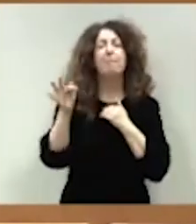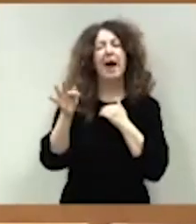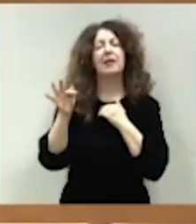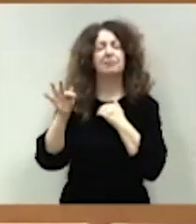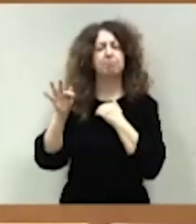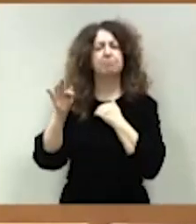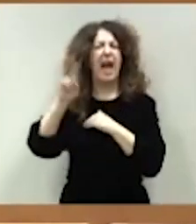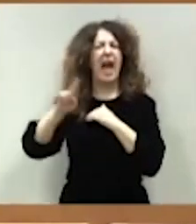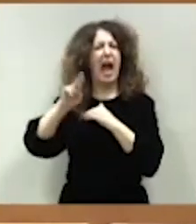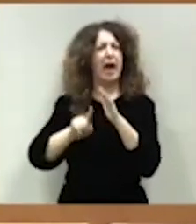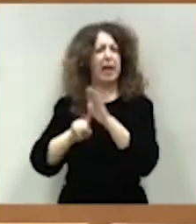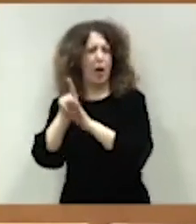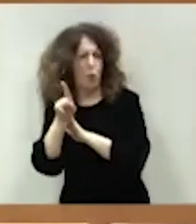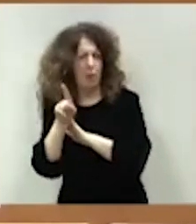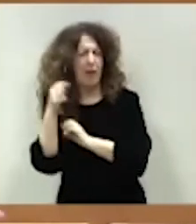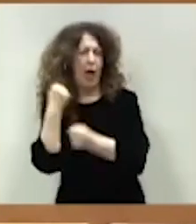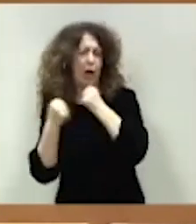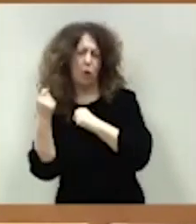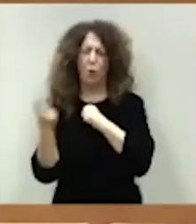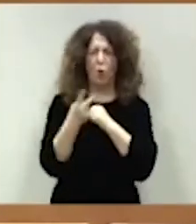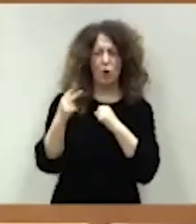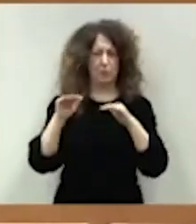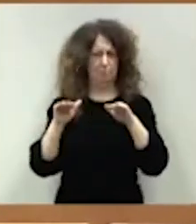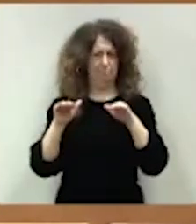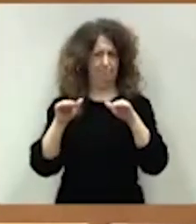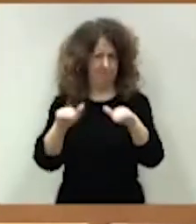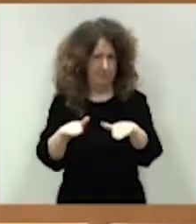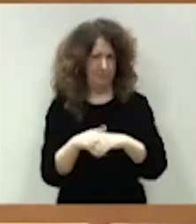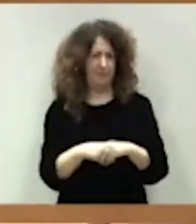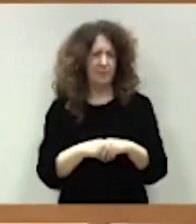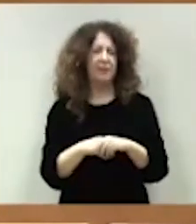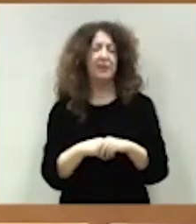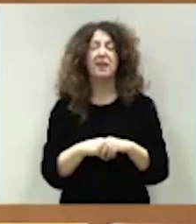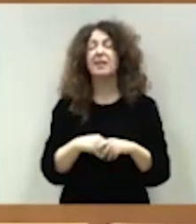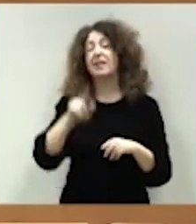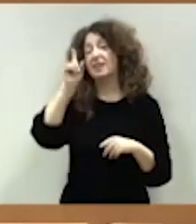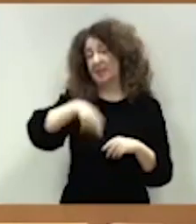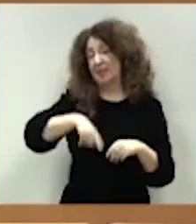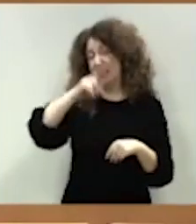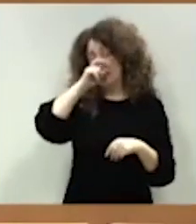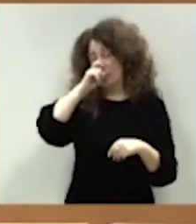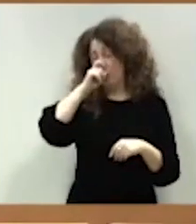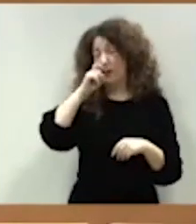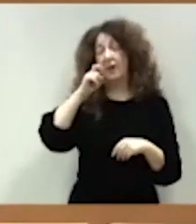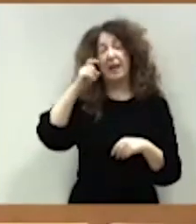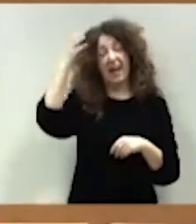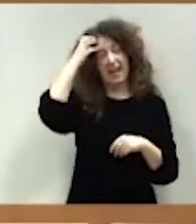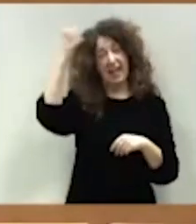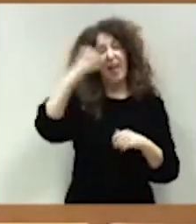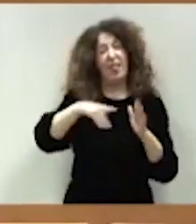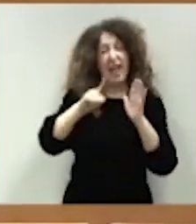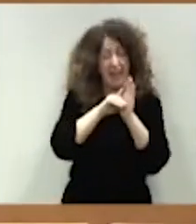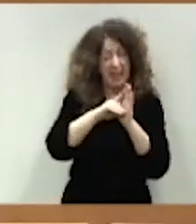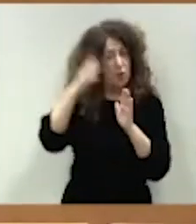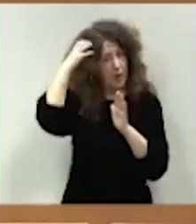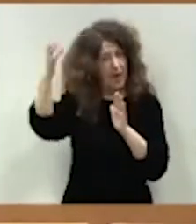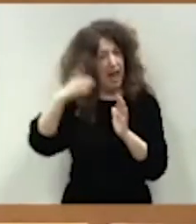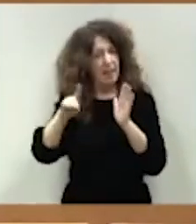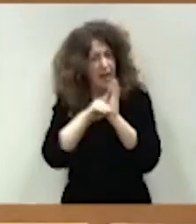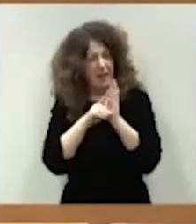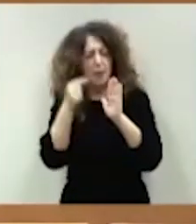y el crecimiento económico. Y también, señoría, lo recuerdan en los diferentes decretos ley, con la adopción de medidas